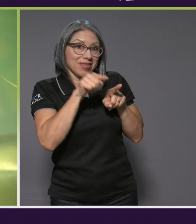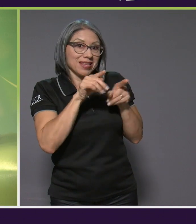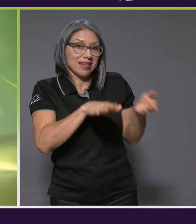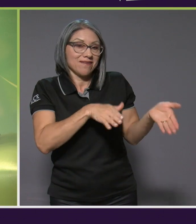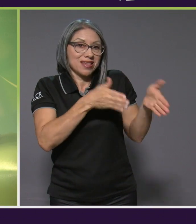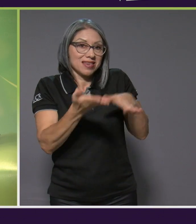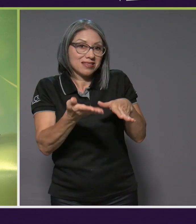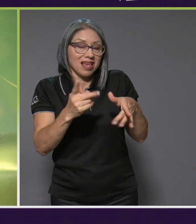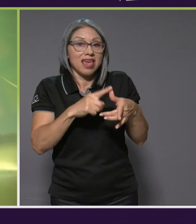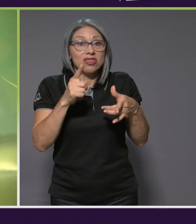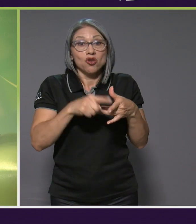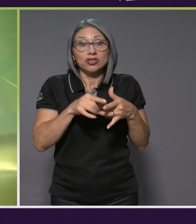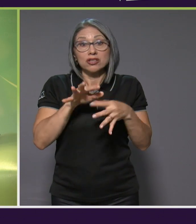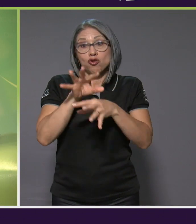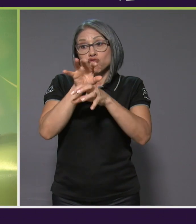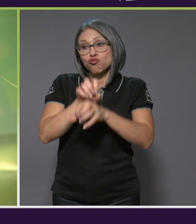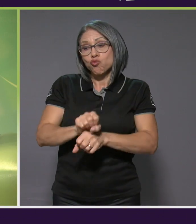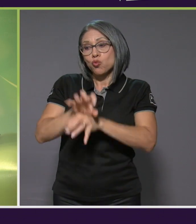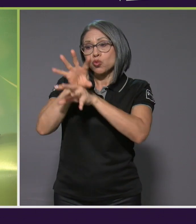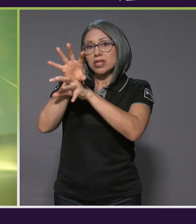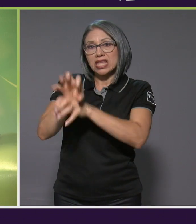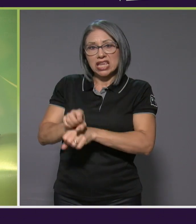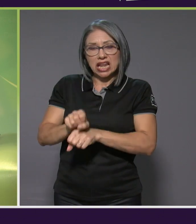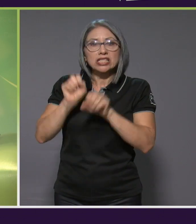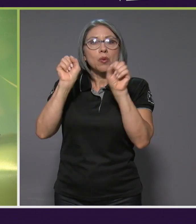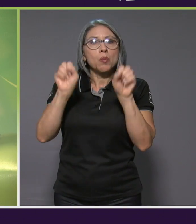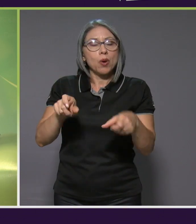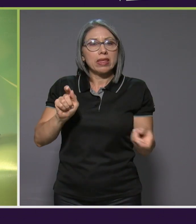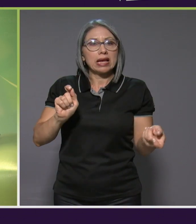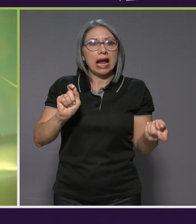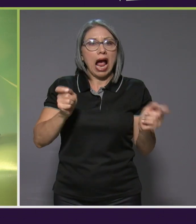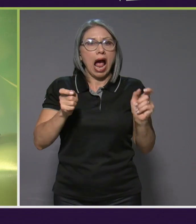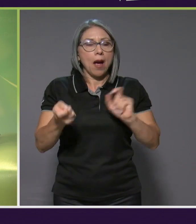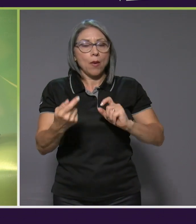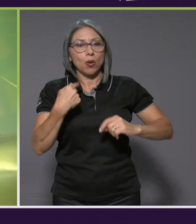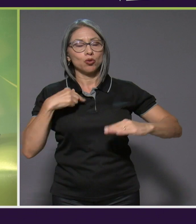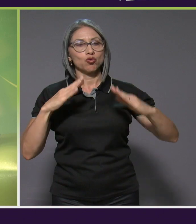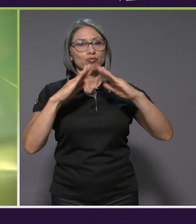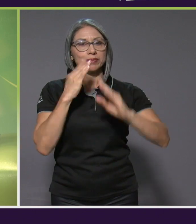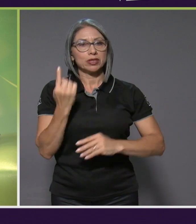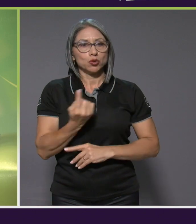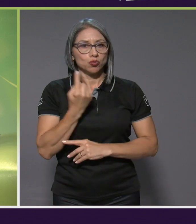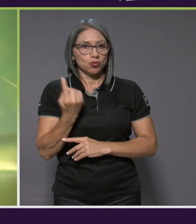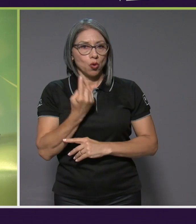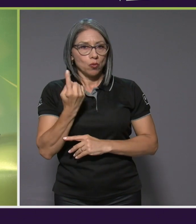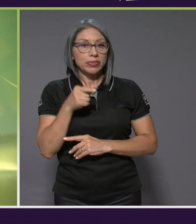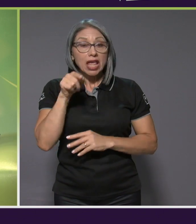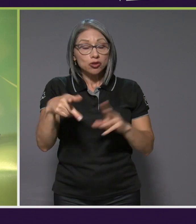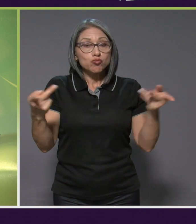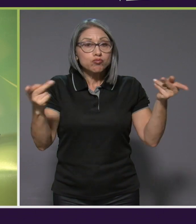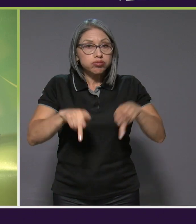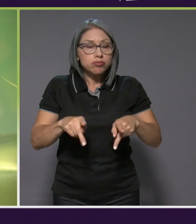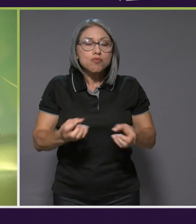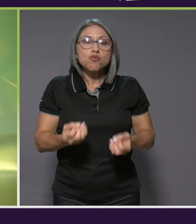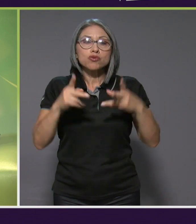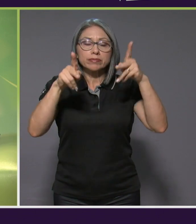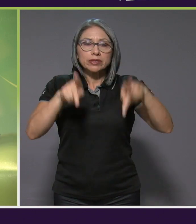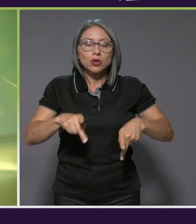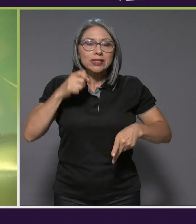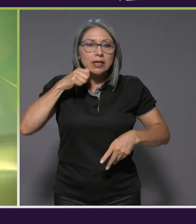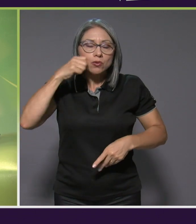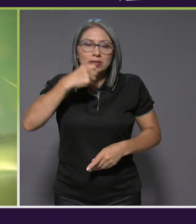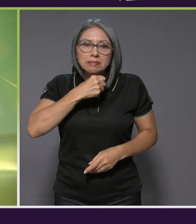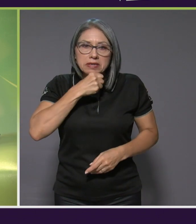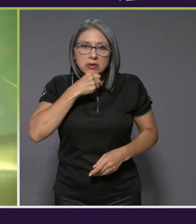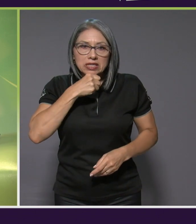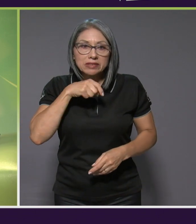verse afectadas al comenzar a vivir solo o sola. Esto le sucede a muchas personas adultas mayores y este cambio